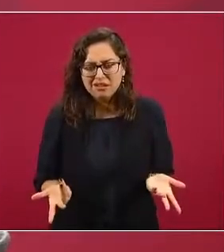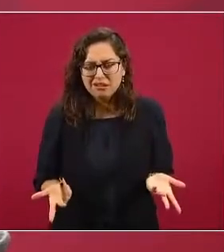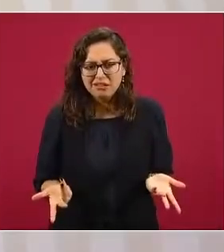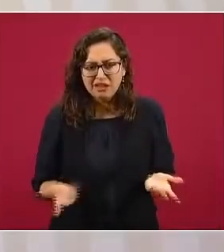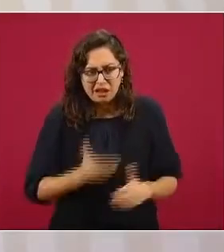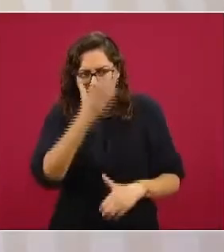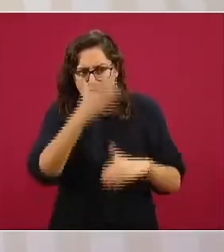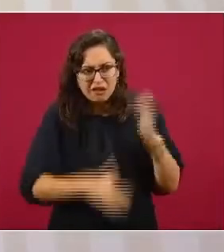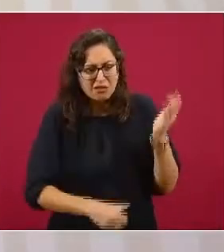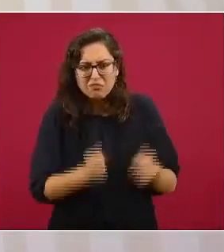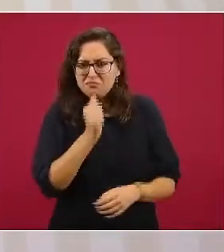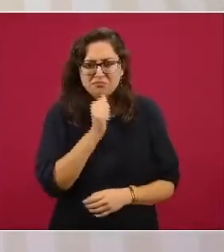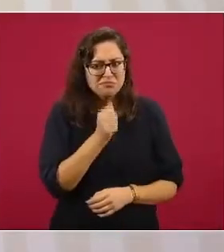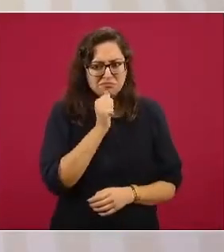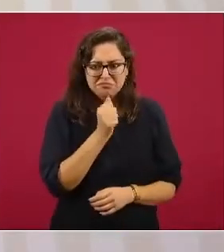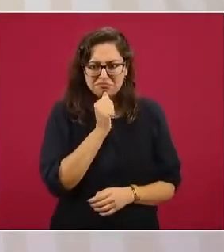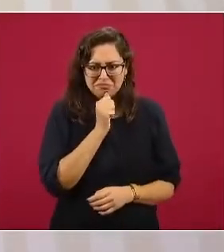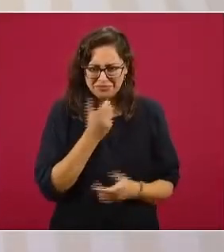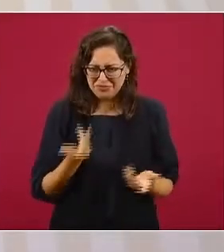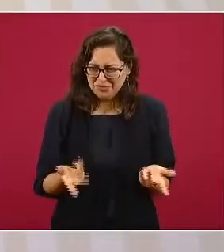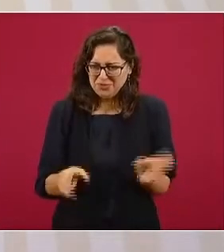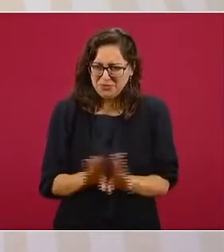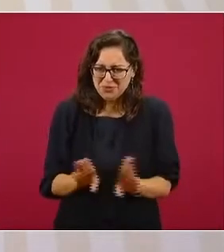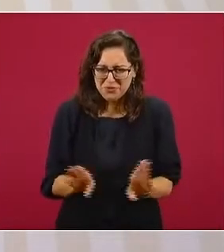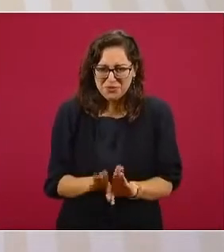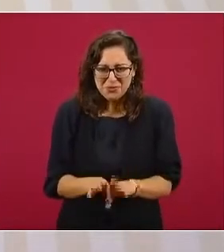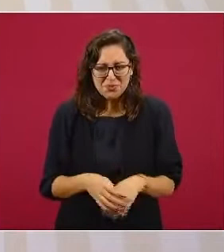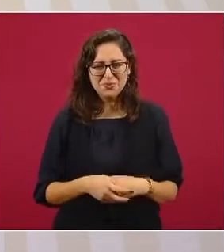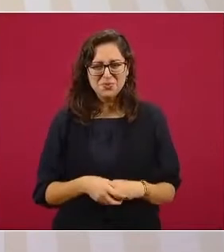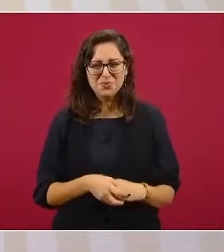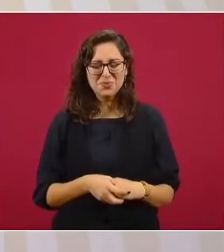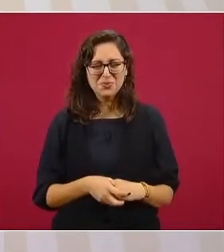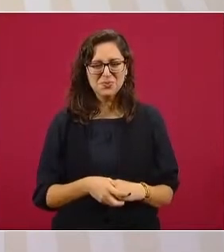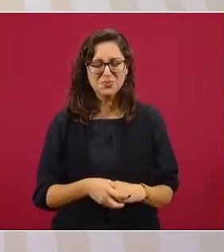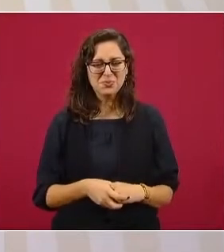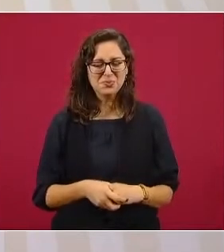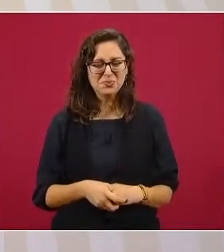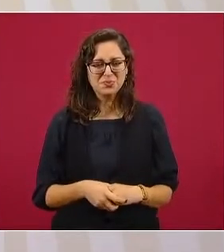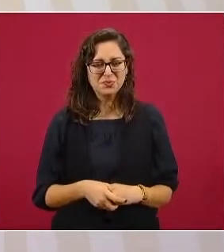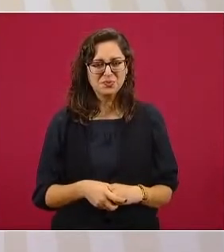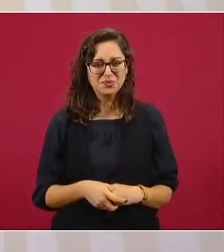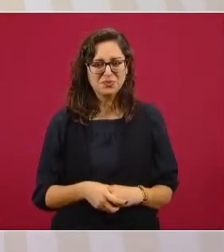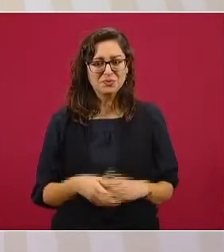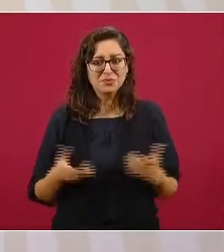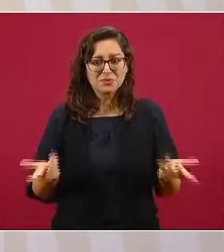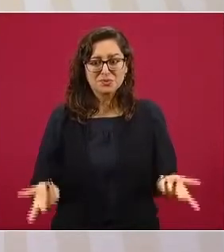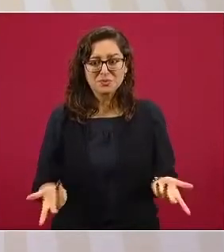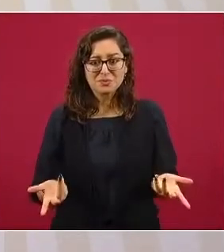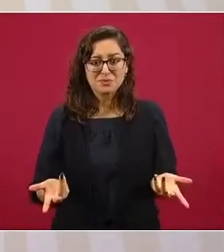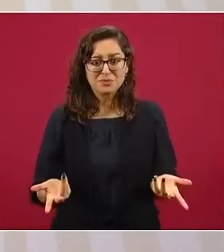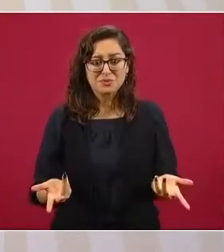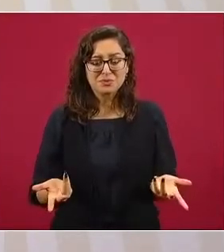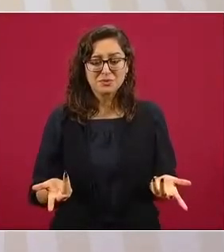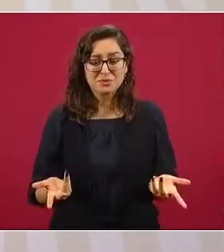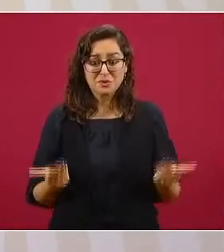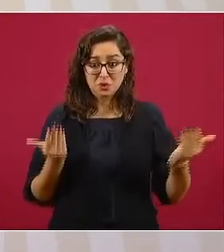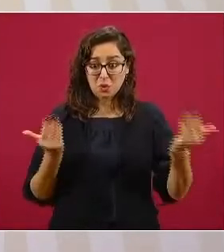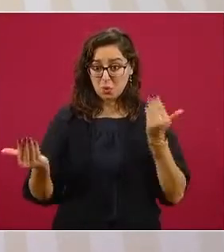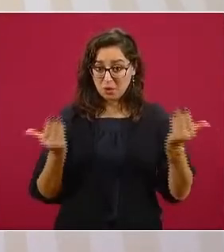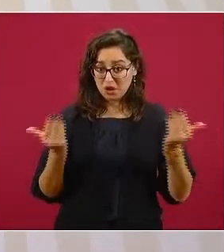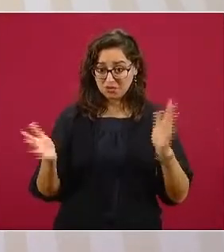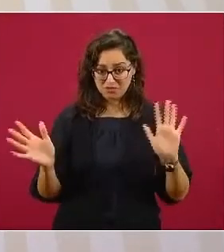Además, nosotros venimos de una lucha, no quiero que se compare,